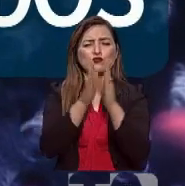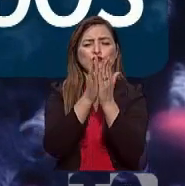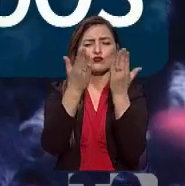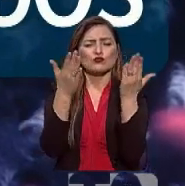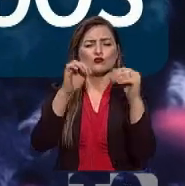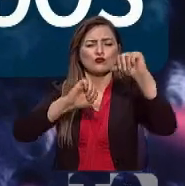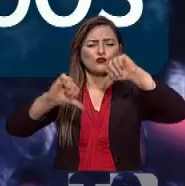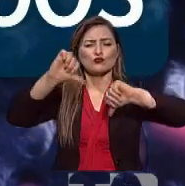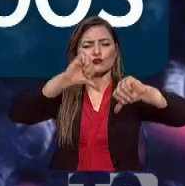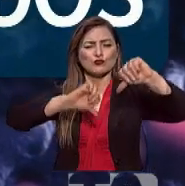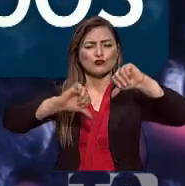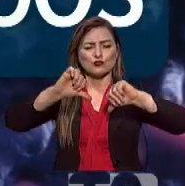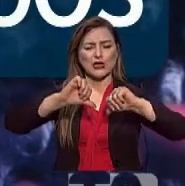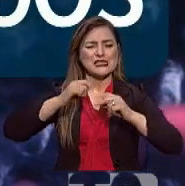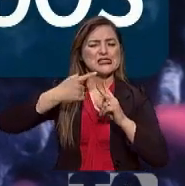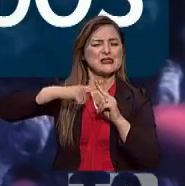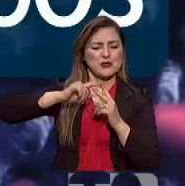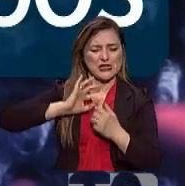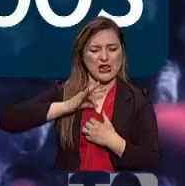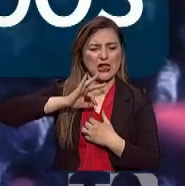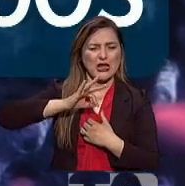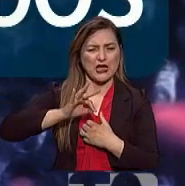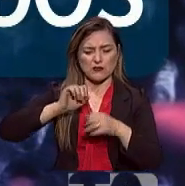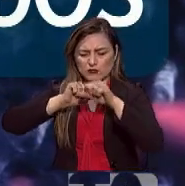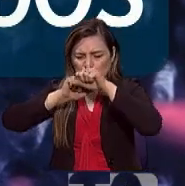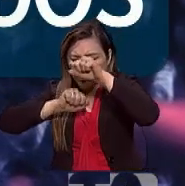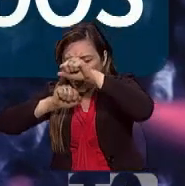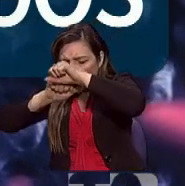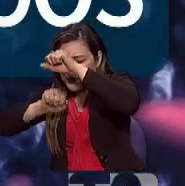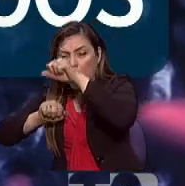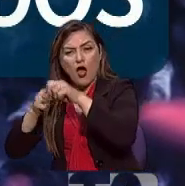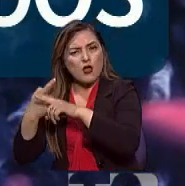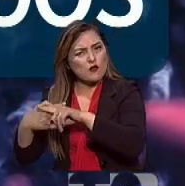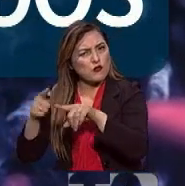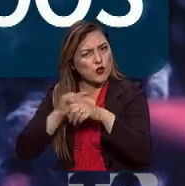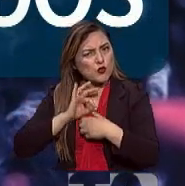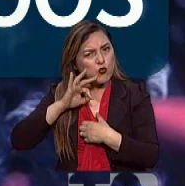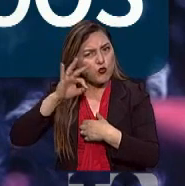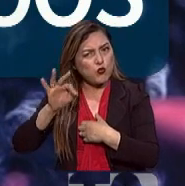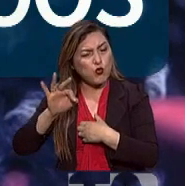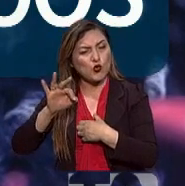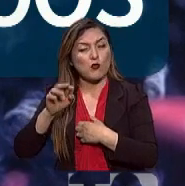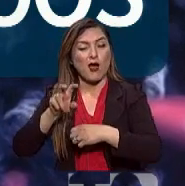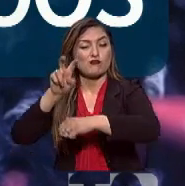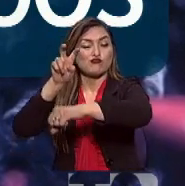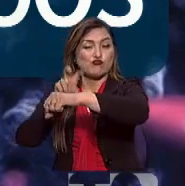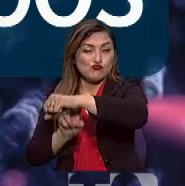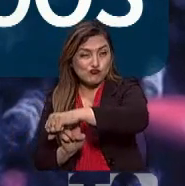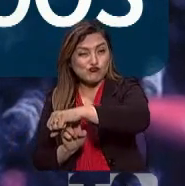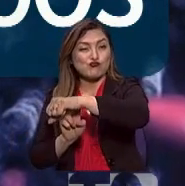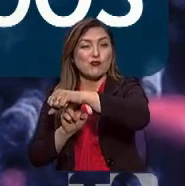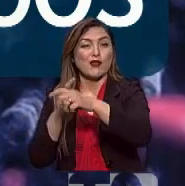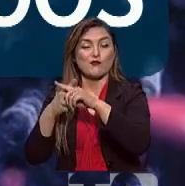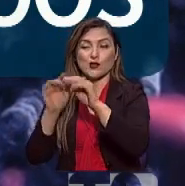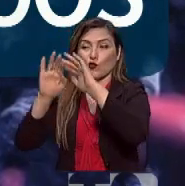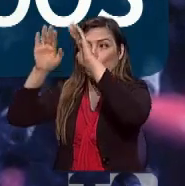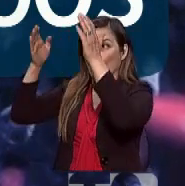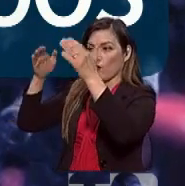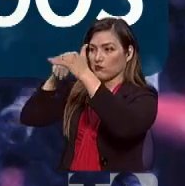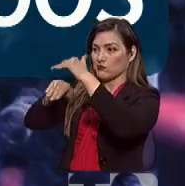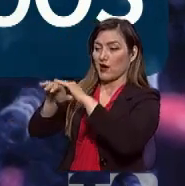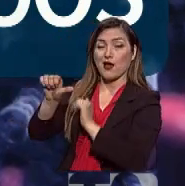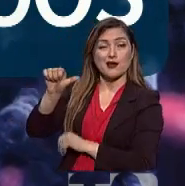-CoV-2 y el descubrimiento de varios virus muy parecidos al coronavirus en murciélagos en diferentes cuevas en Asia. El Instituto